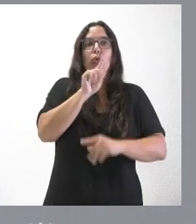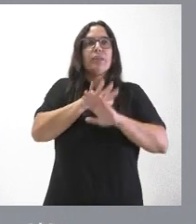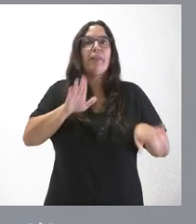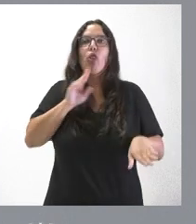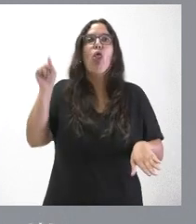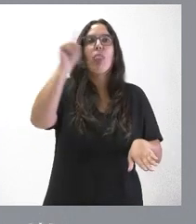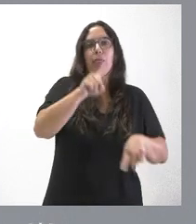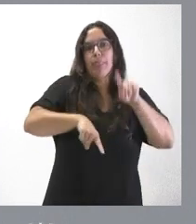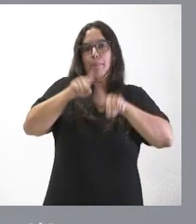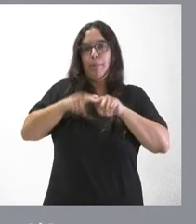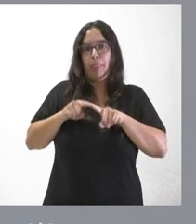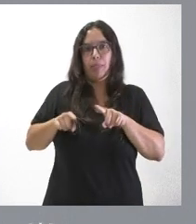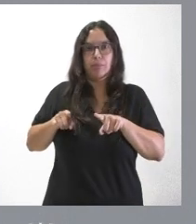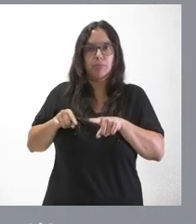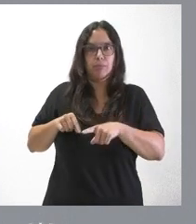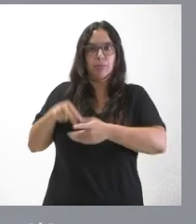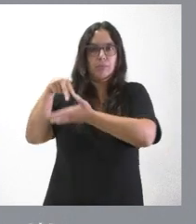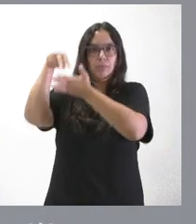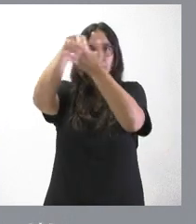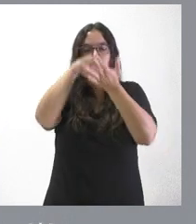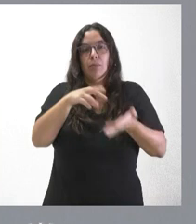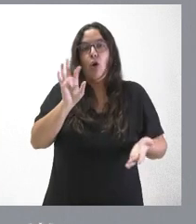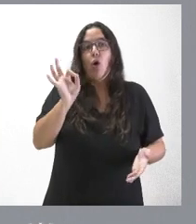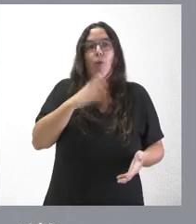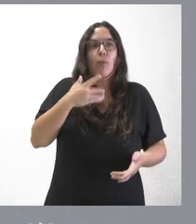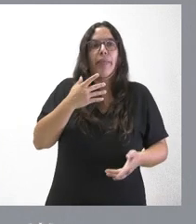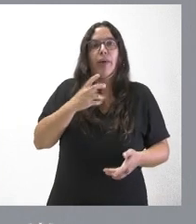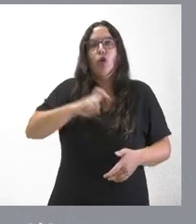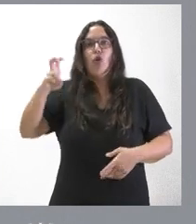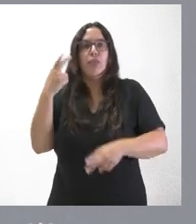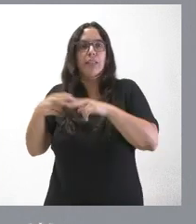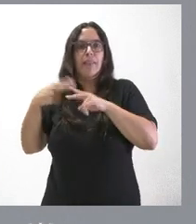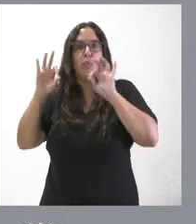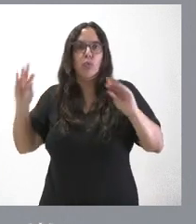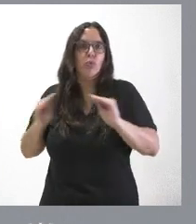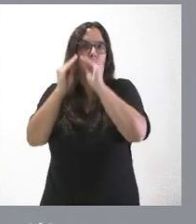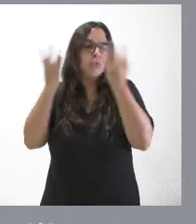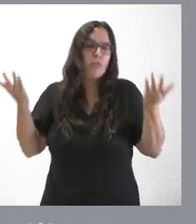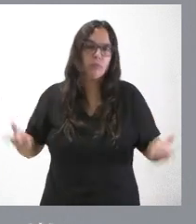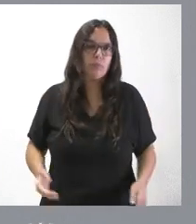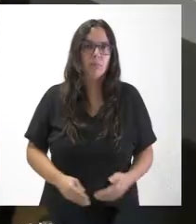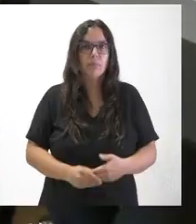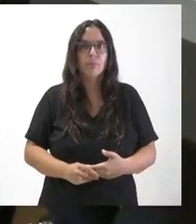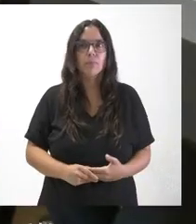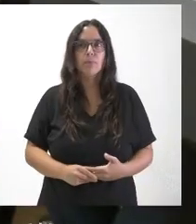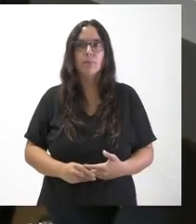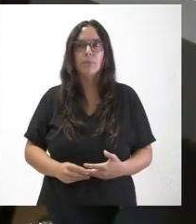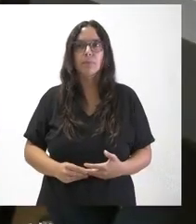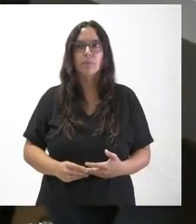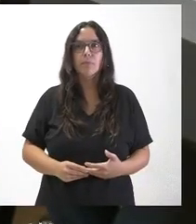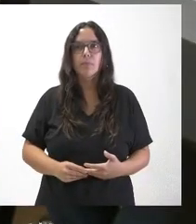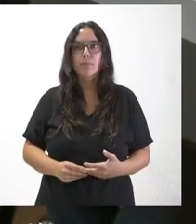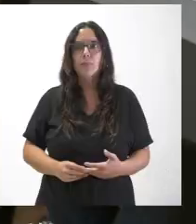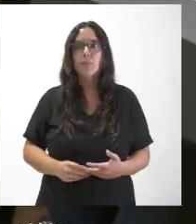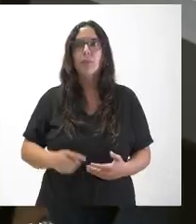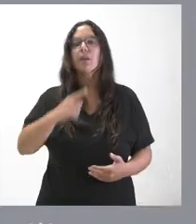el lugar que se pudiera encontrar o quizá pudo haber tenido alguna actividad en aquel momento que lo hacía incompatible. ¿El vicepresidente dónde hubo